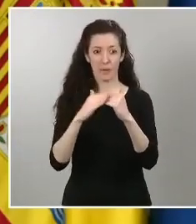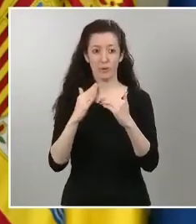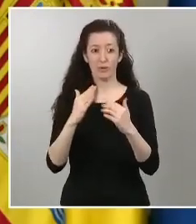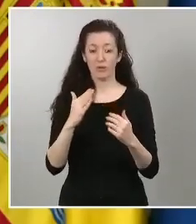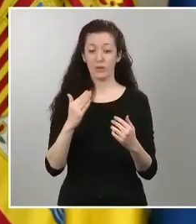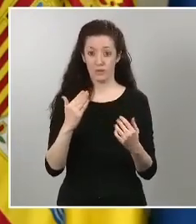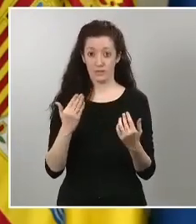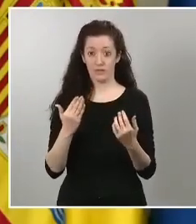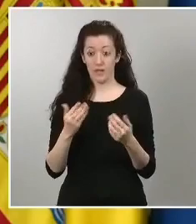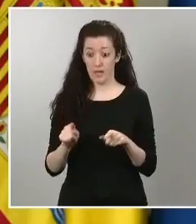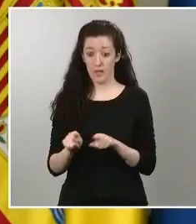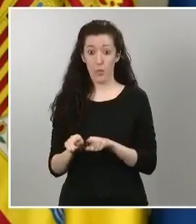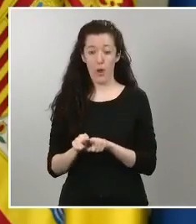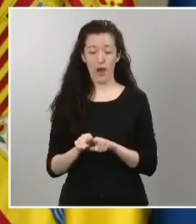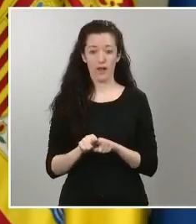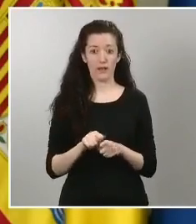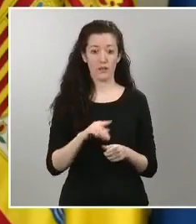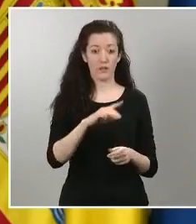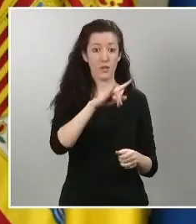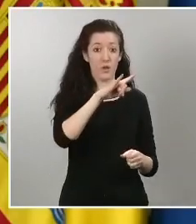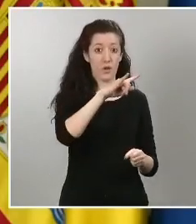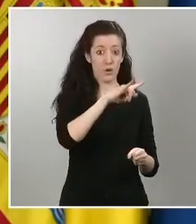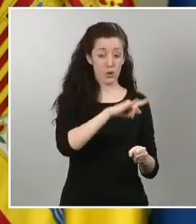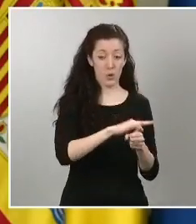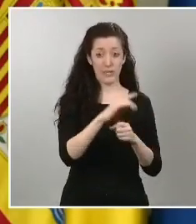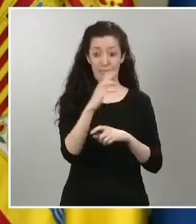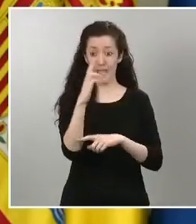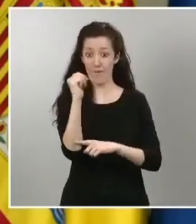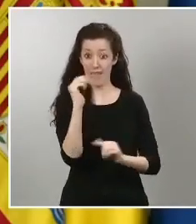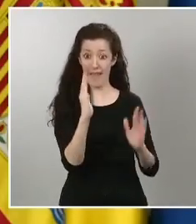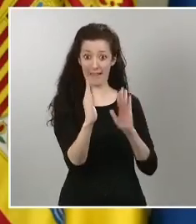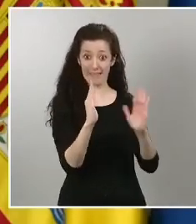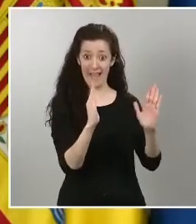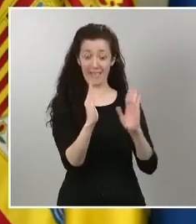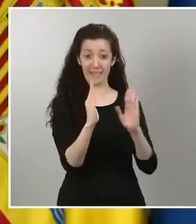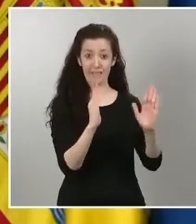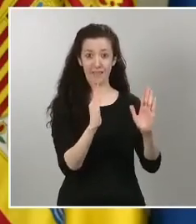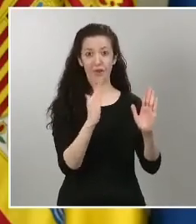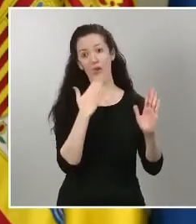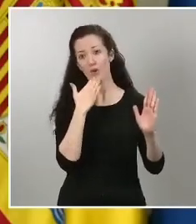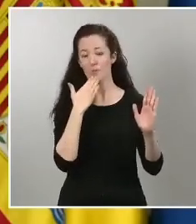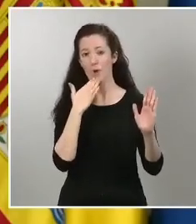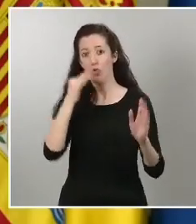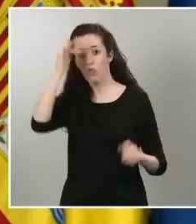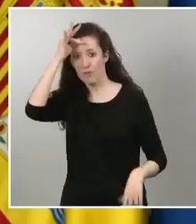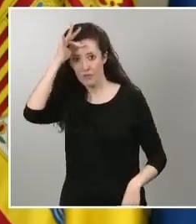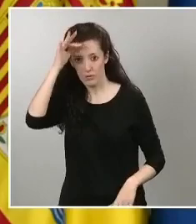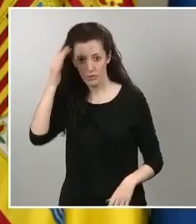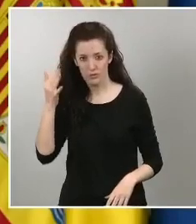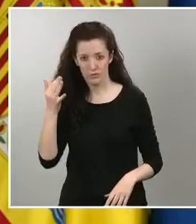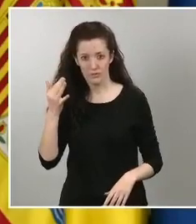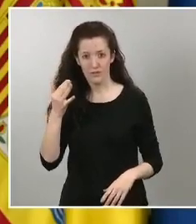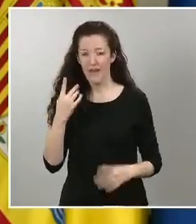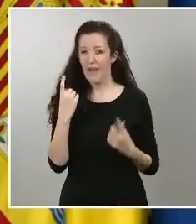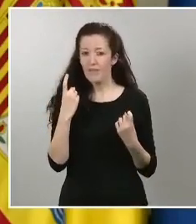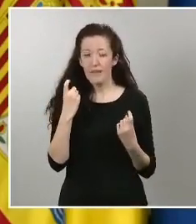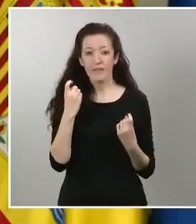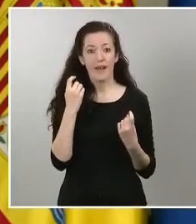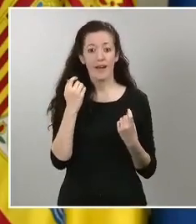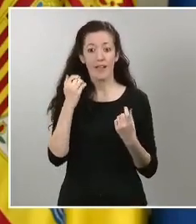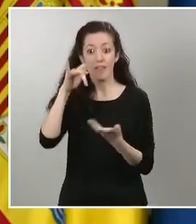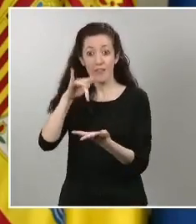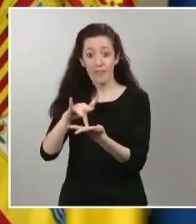días de la semana en domingos necesitamos la restricción de movilidad de un domingo y tenemos una gran oportunidad